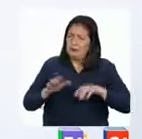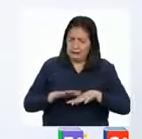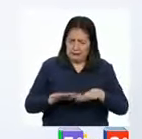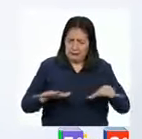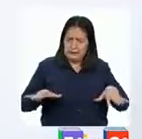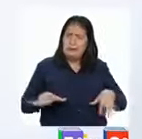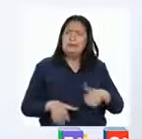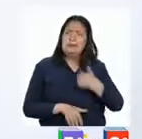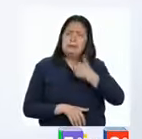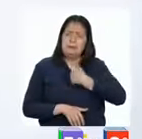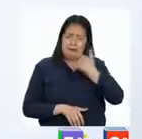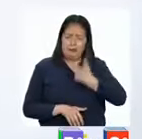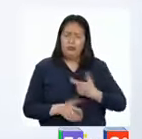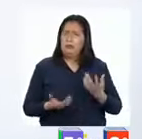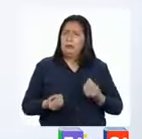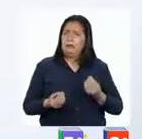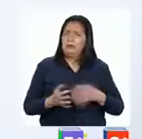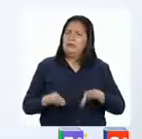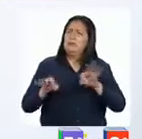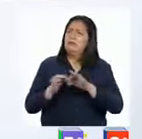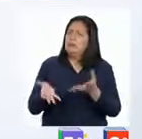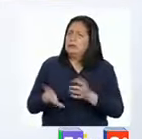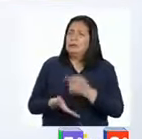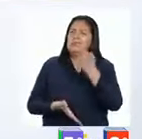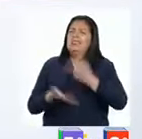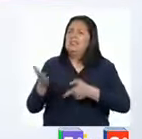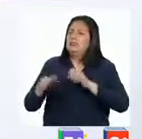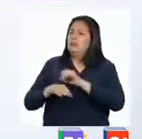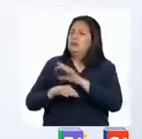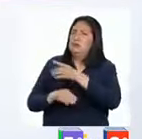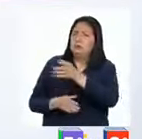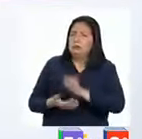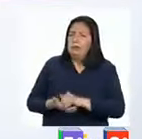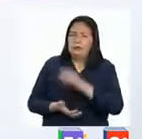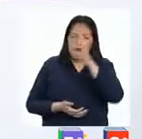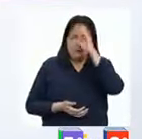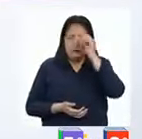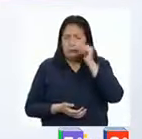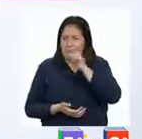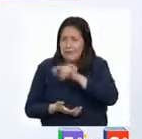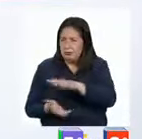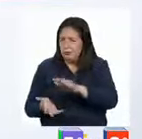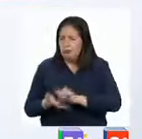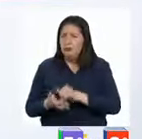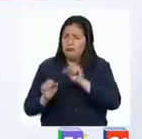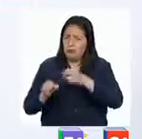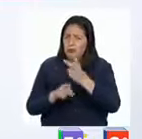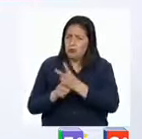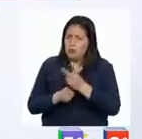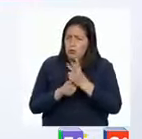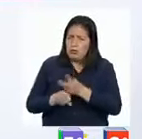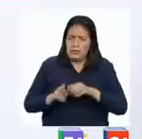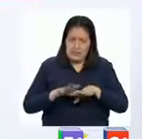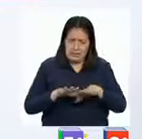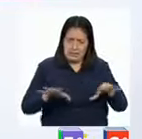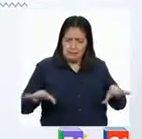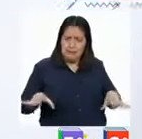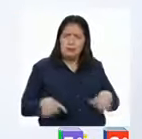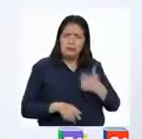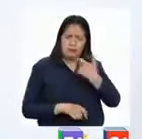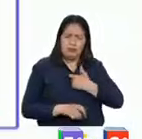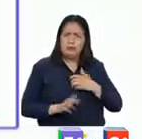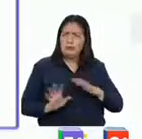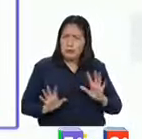personal? ¿Qué recomendaciones podemos darles a las niñas y los niños para cuidar su espacio personal?